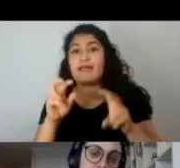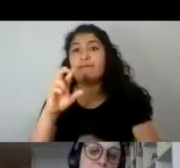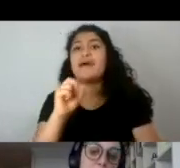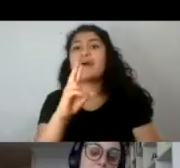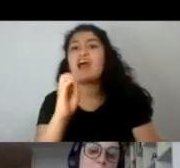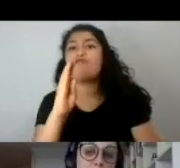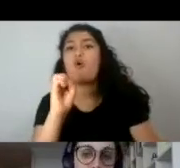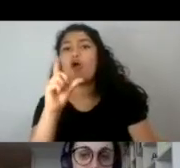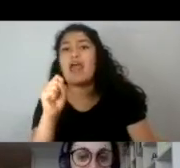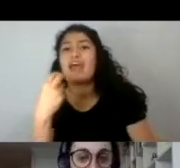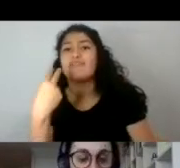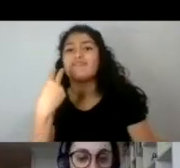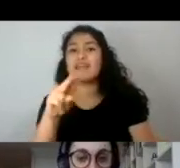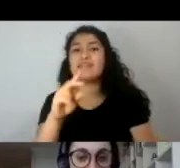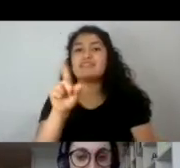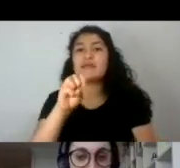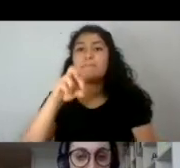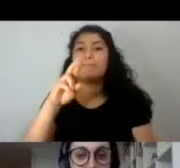la Tremenda Octavia Patler.